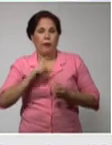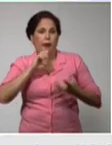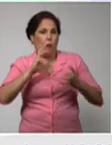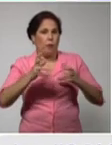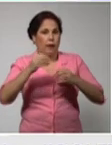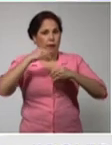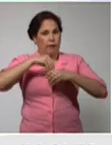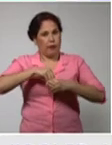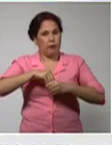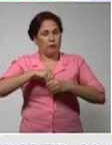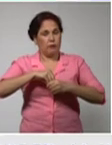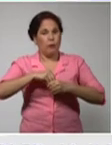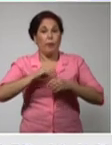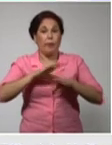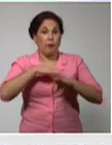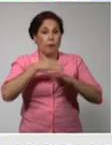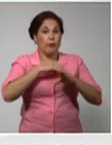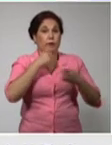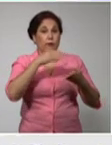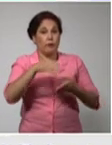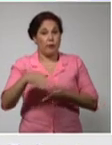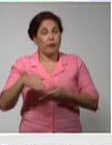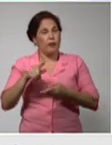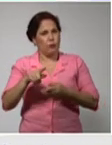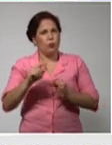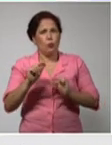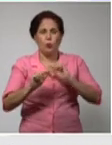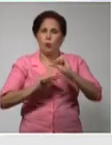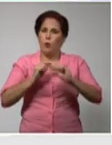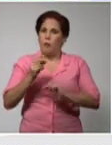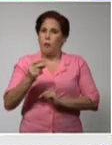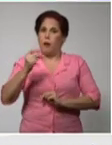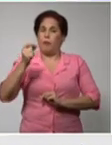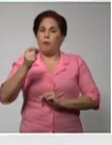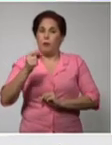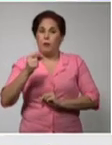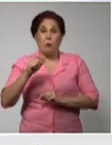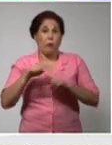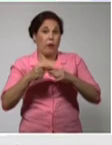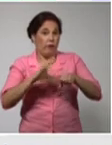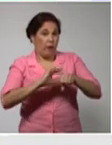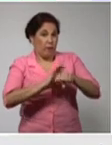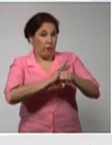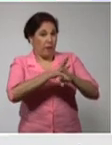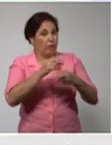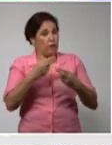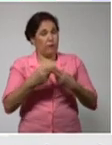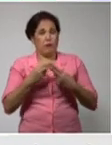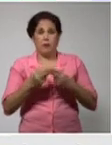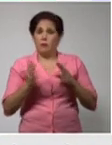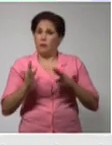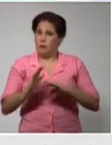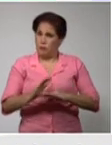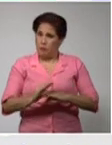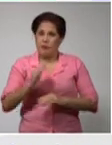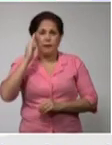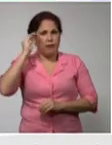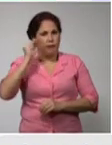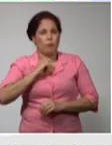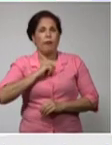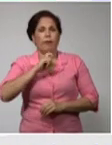lamentablemente fallecer pues tú tú te das cuenta que ya cuando las personas van pues es difícil incluso yo siempre lo digo